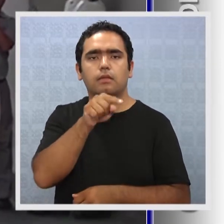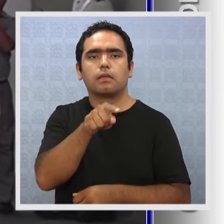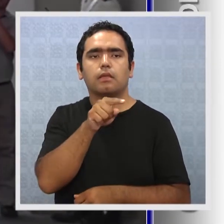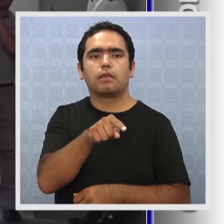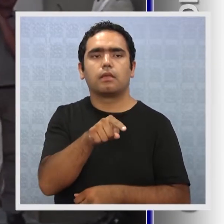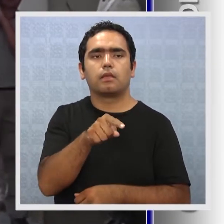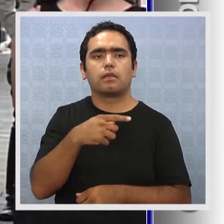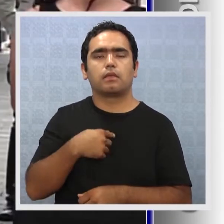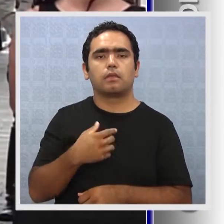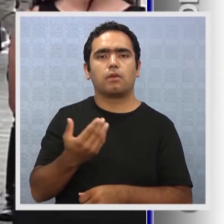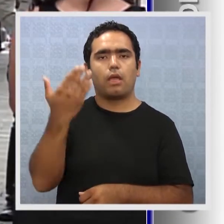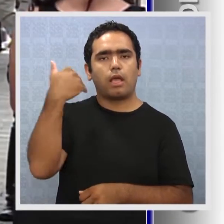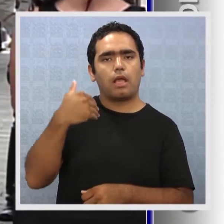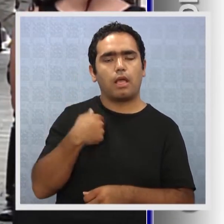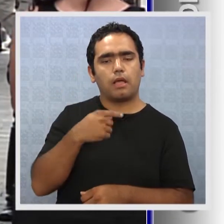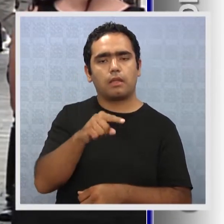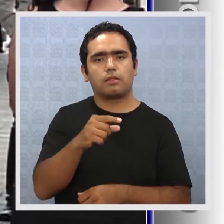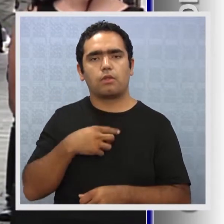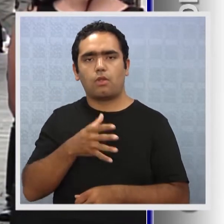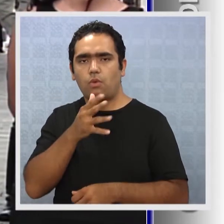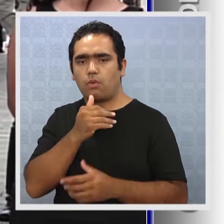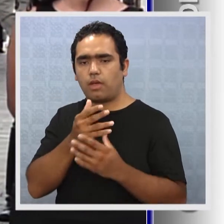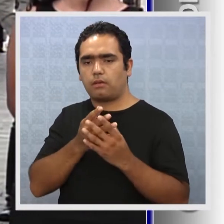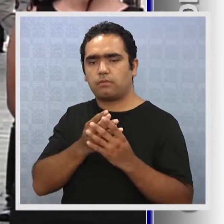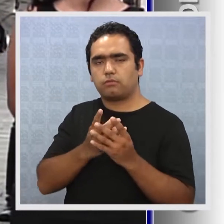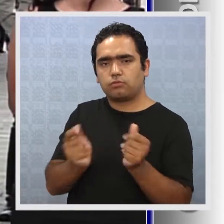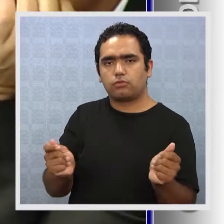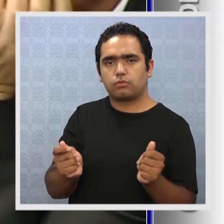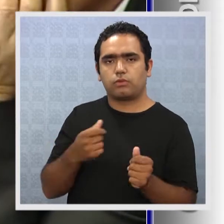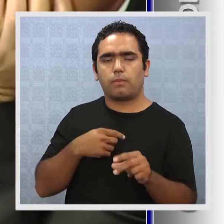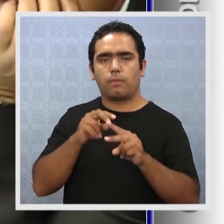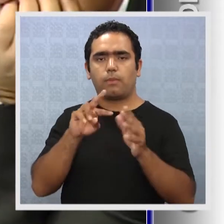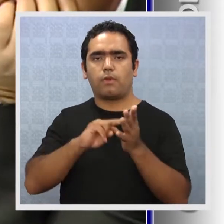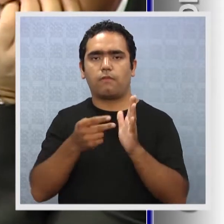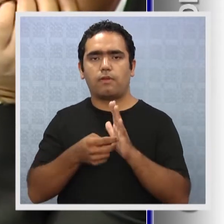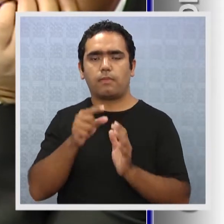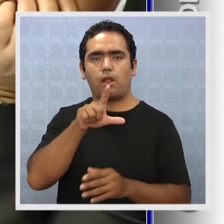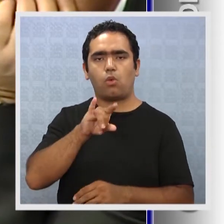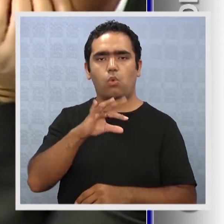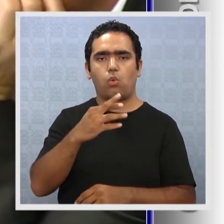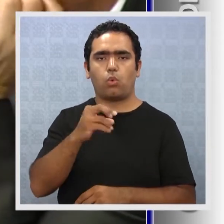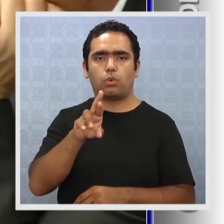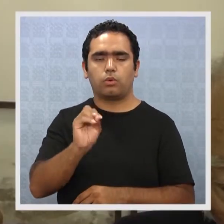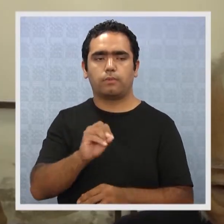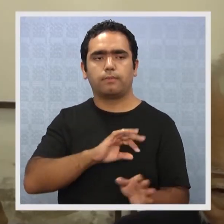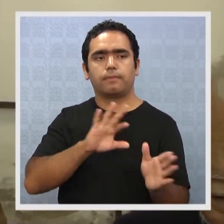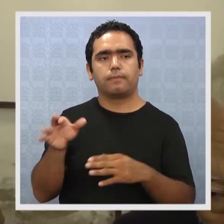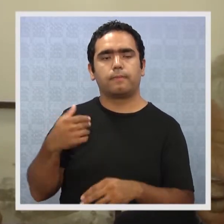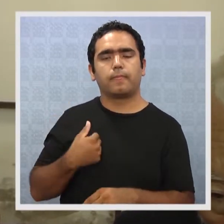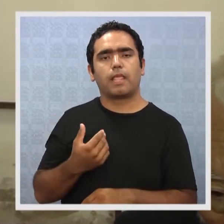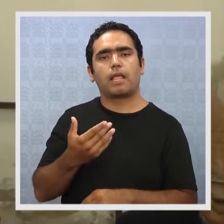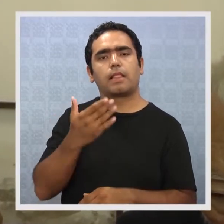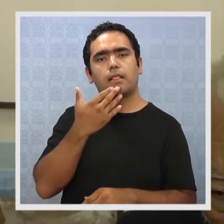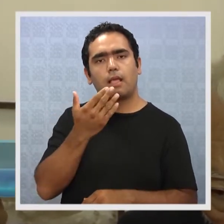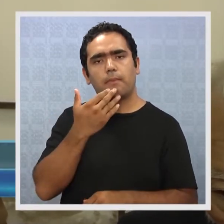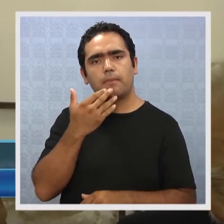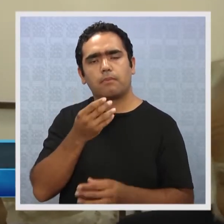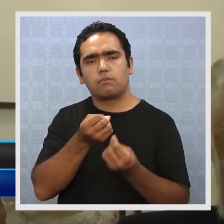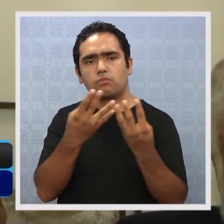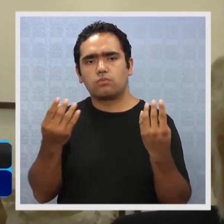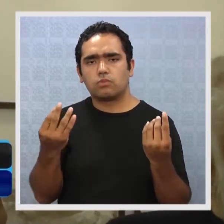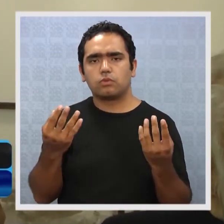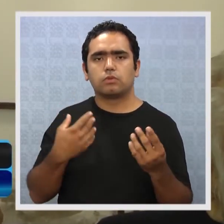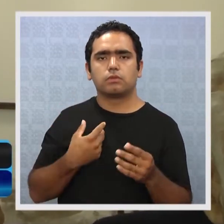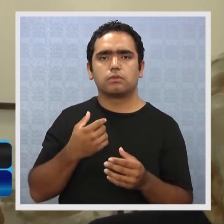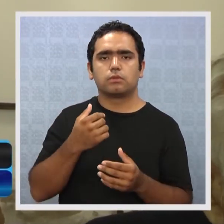el chivo expiatorio para no resolver el problema del lucro. Hay un dolo en muchos municipios, incluido el municipio de Quique por la